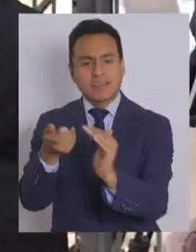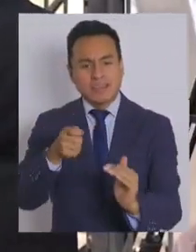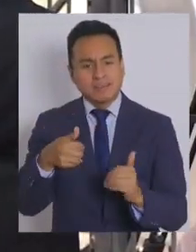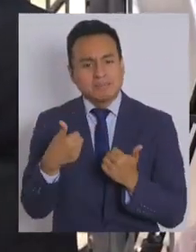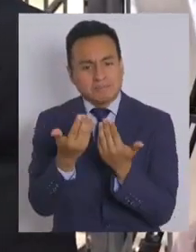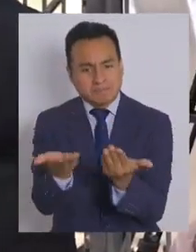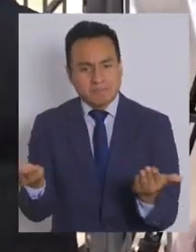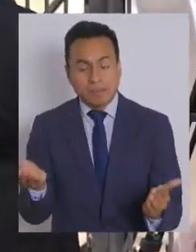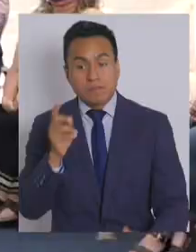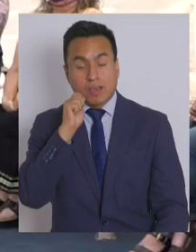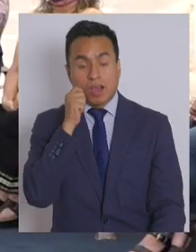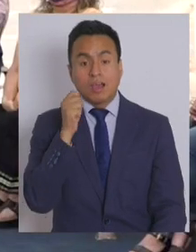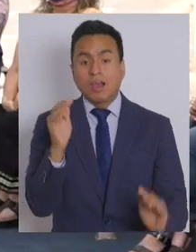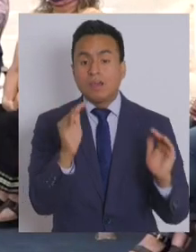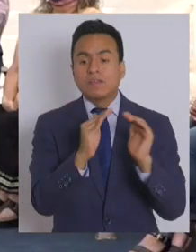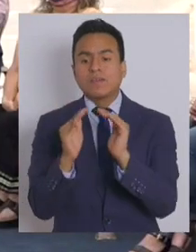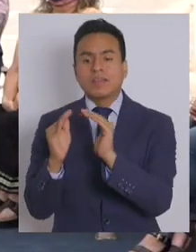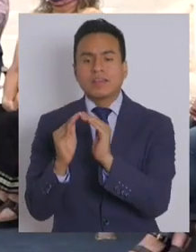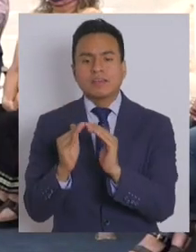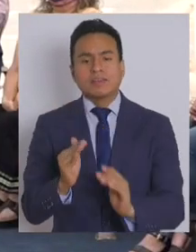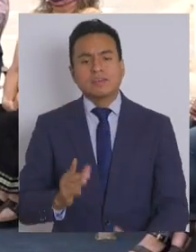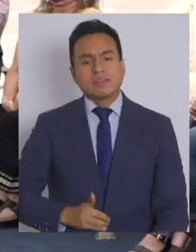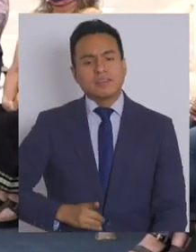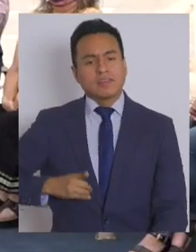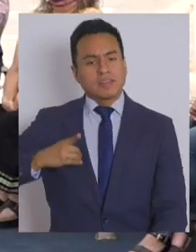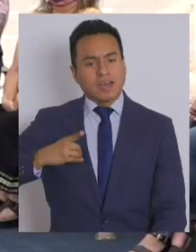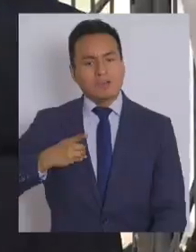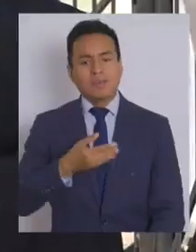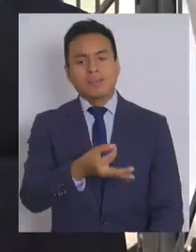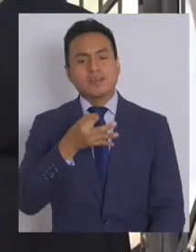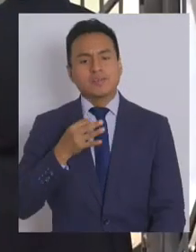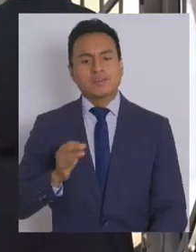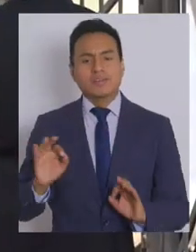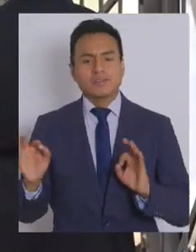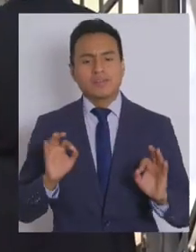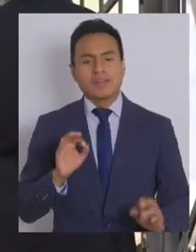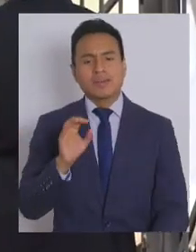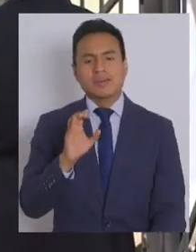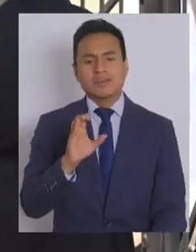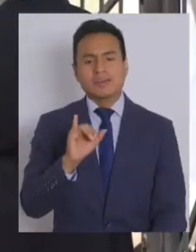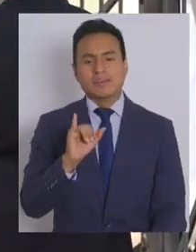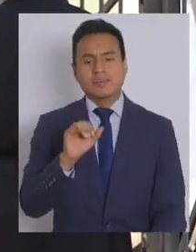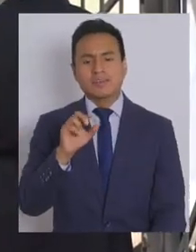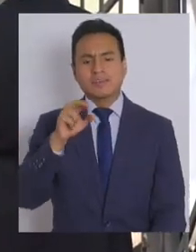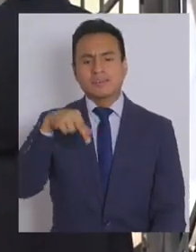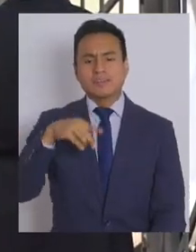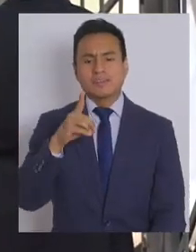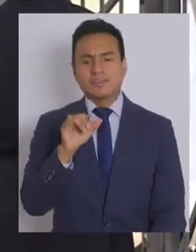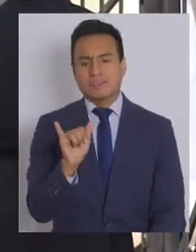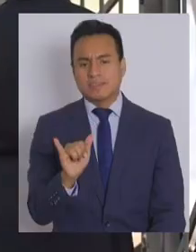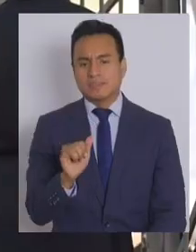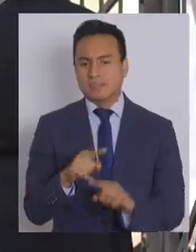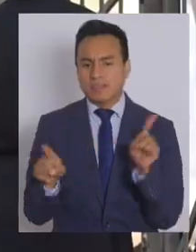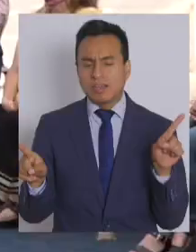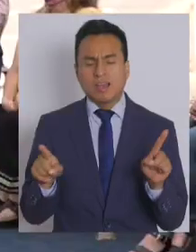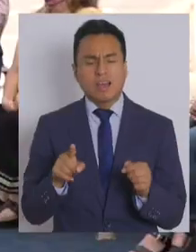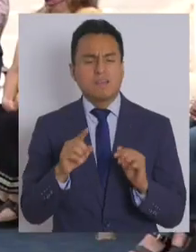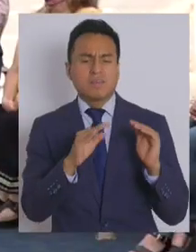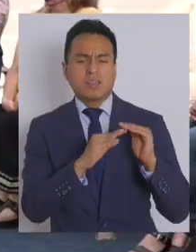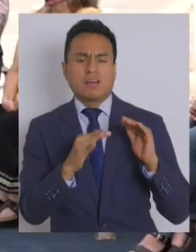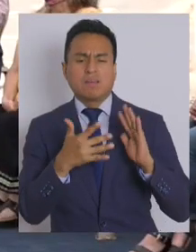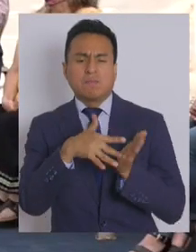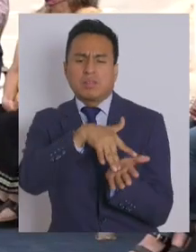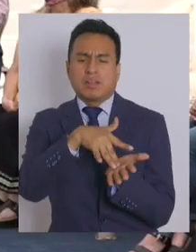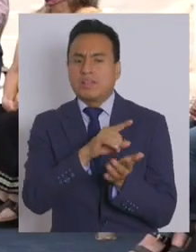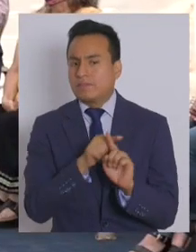son viviendas con dignidad, como me dijo usted, Cindy. No son viviendas vulnerables. Son